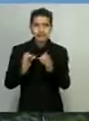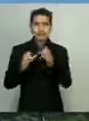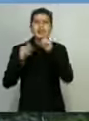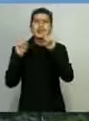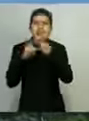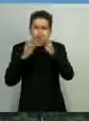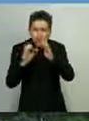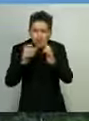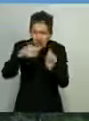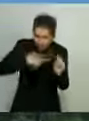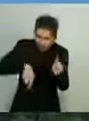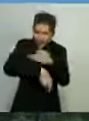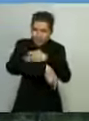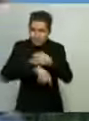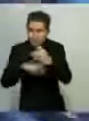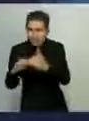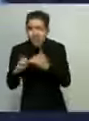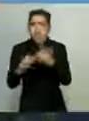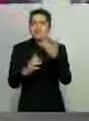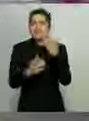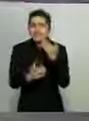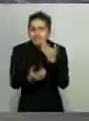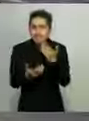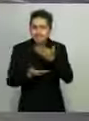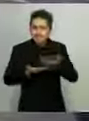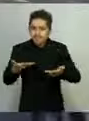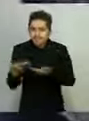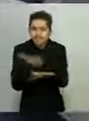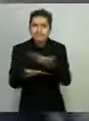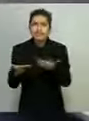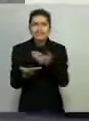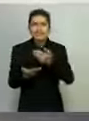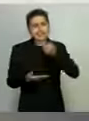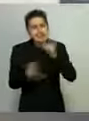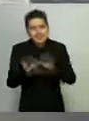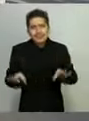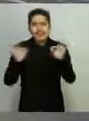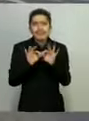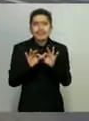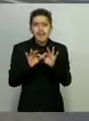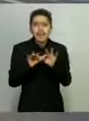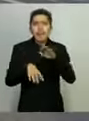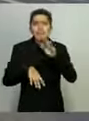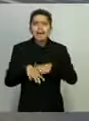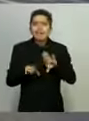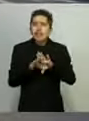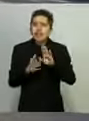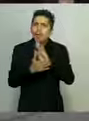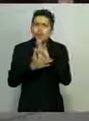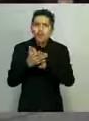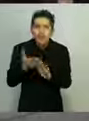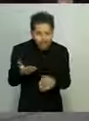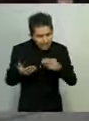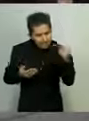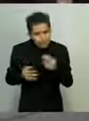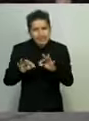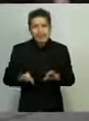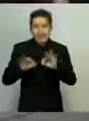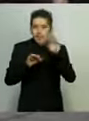nuestros y seamos empáticos con el prójimo, saquemos la cara más noble de